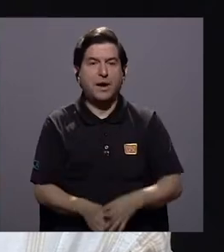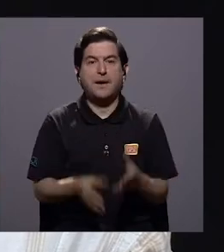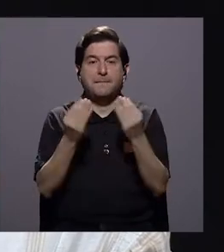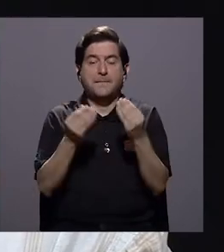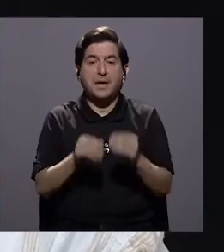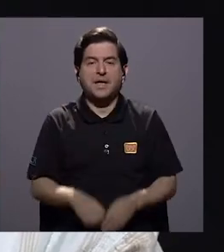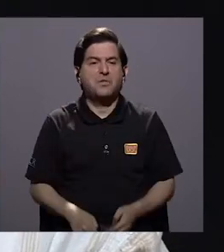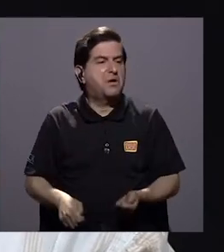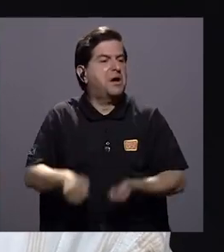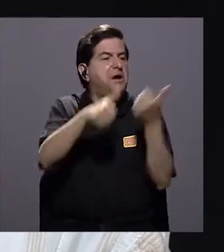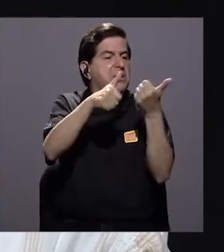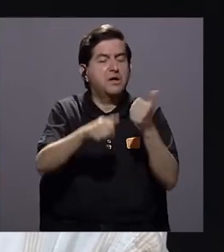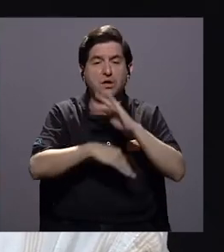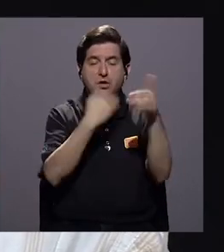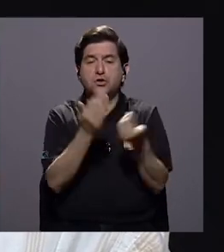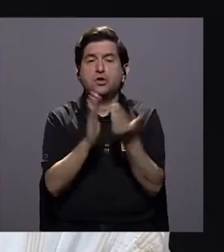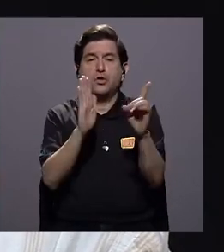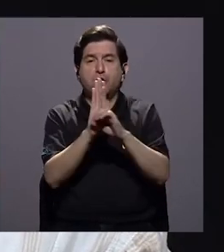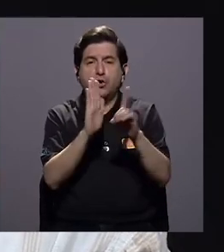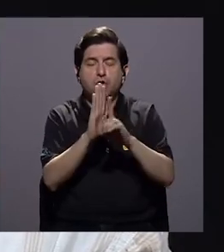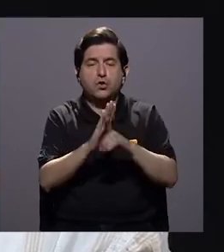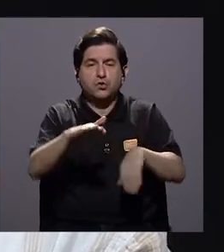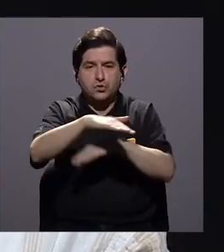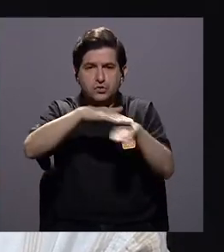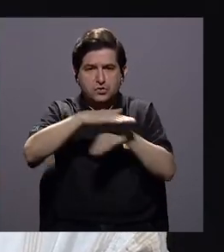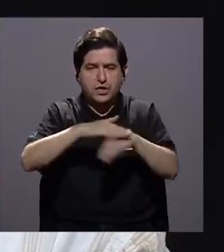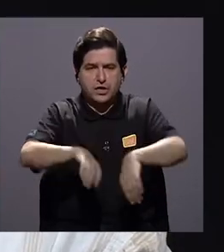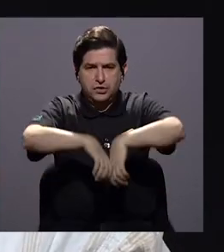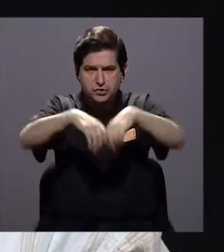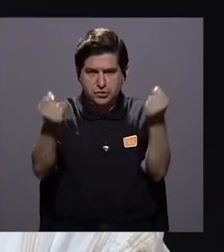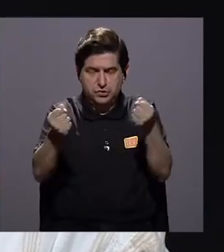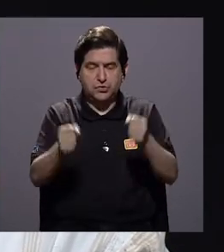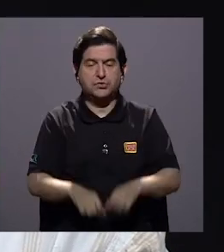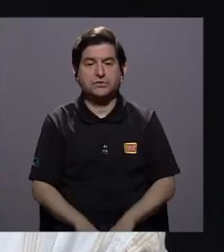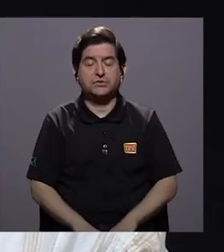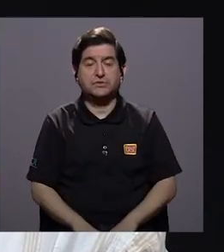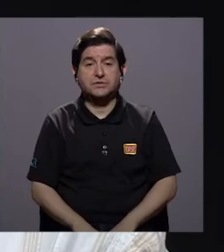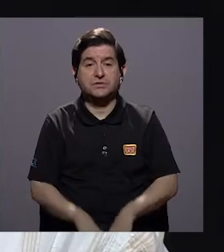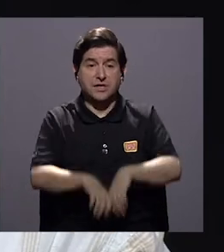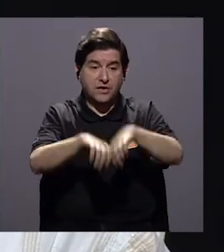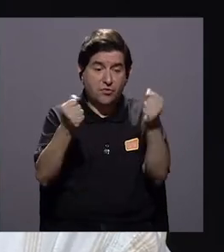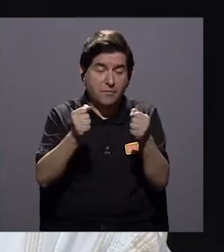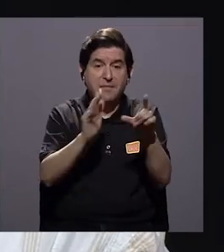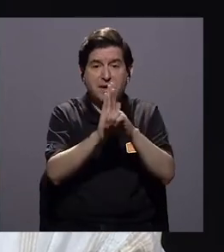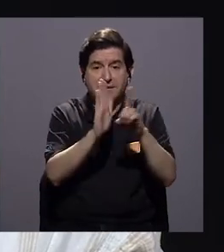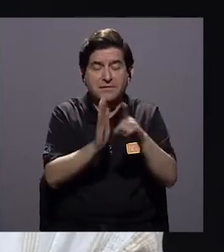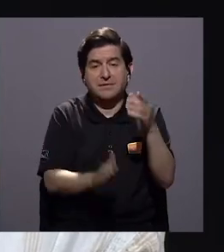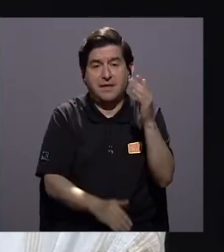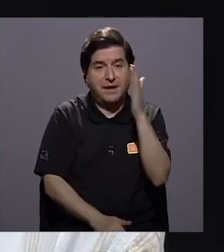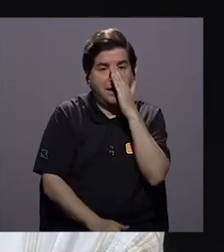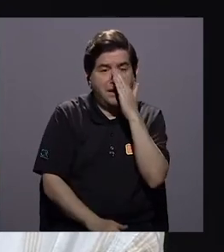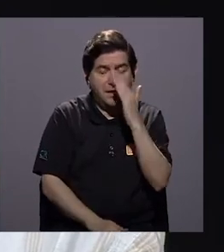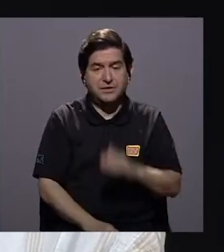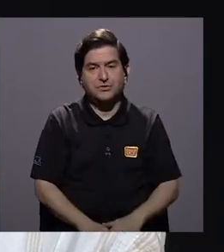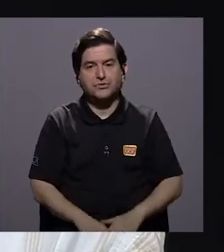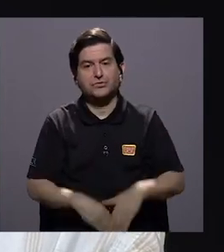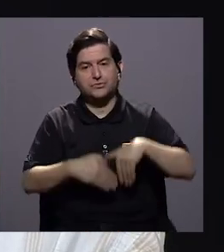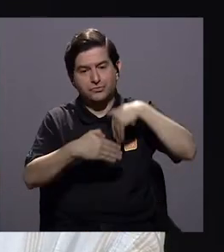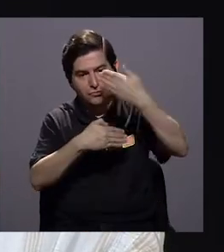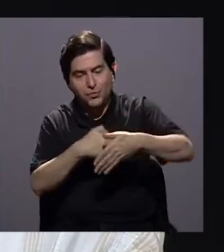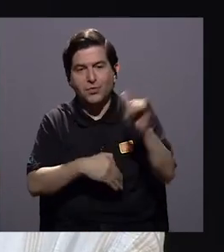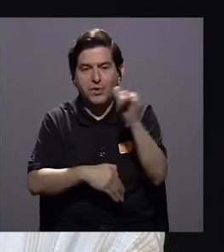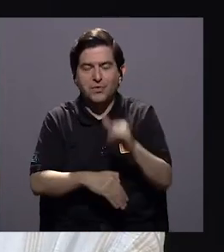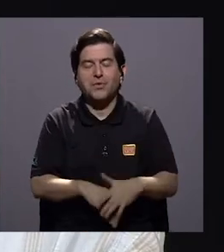deportadas y todos sus derechos fundamentales comienzan a ser violados. Si se violan los derechos de las madres, desde luego, encascábamos